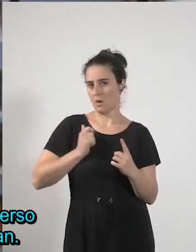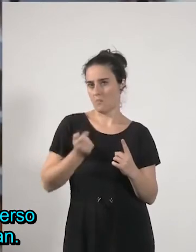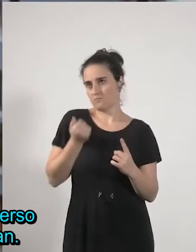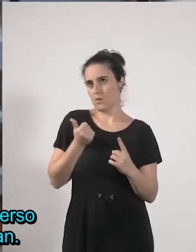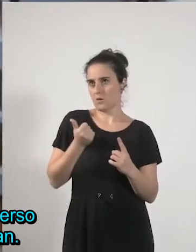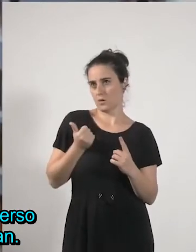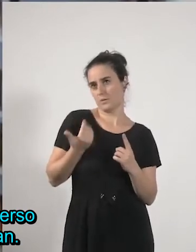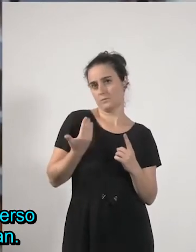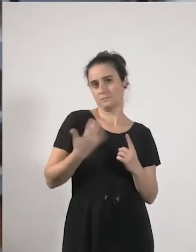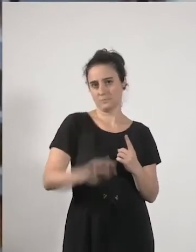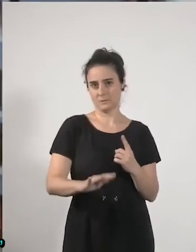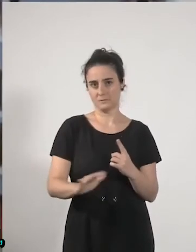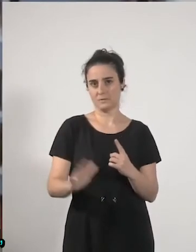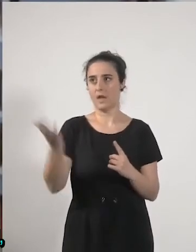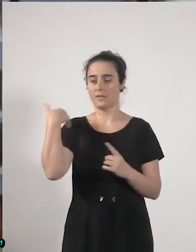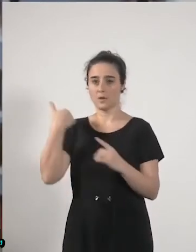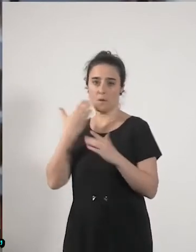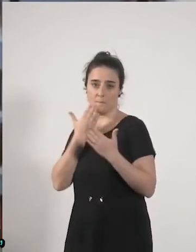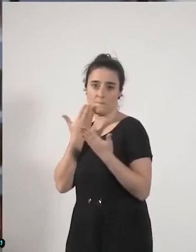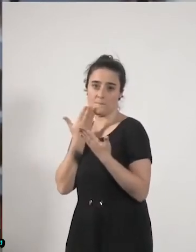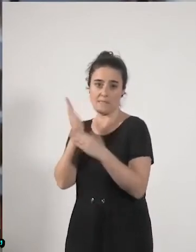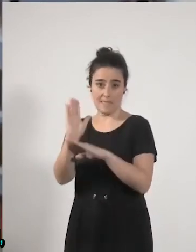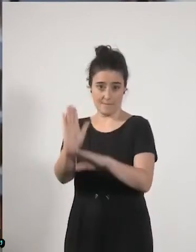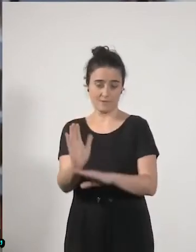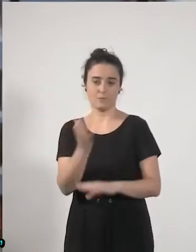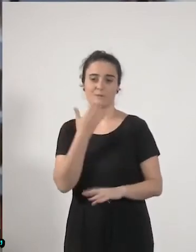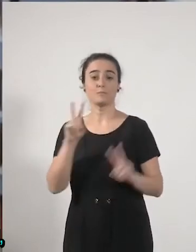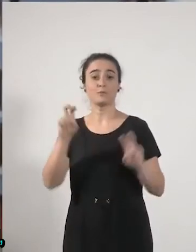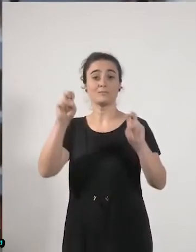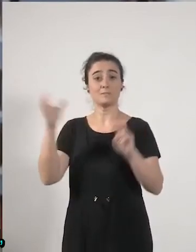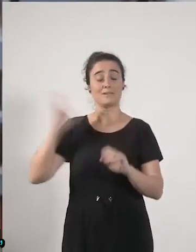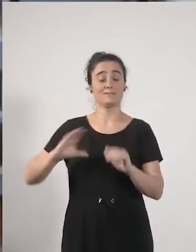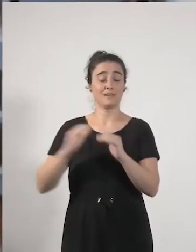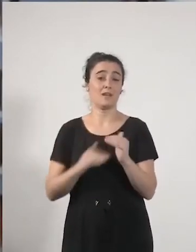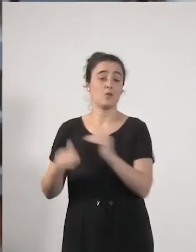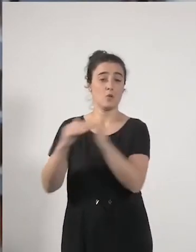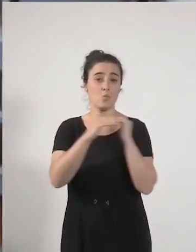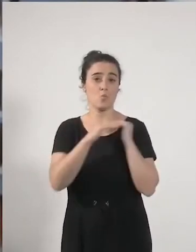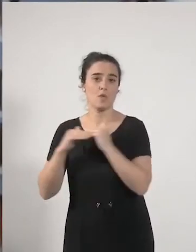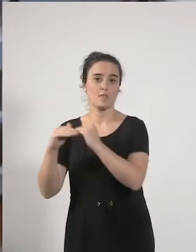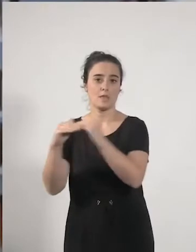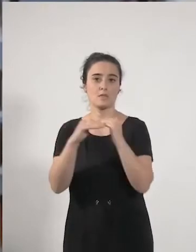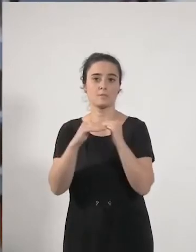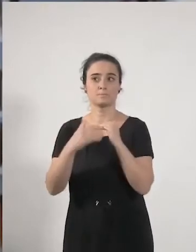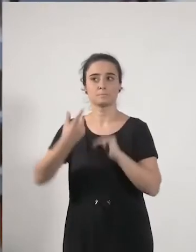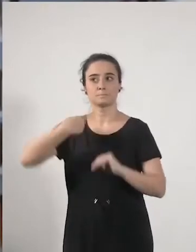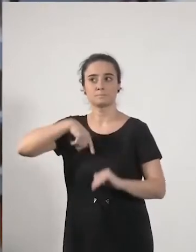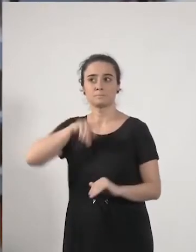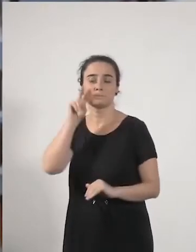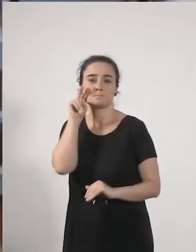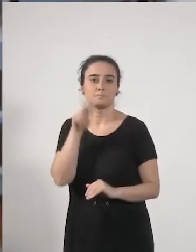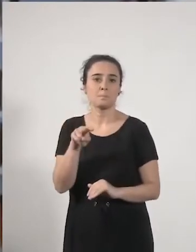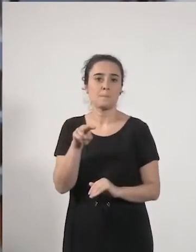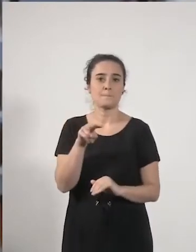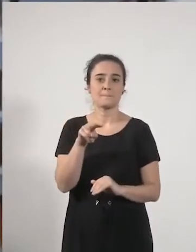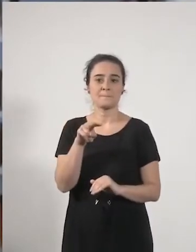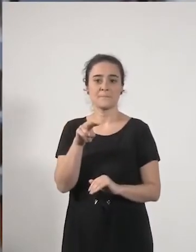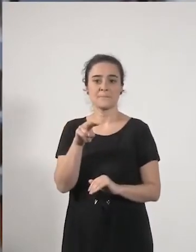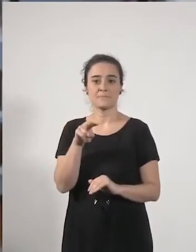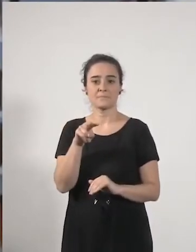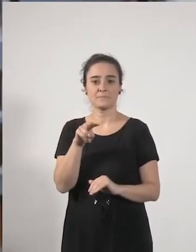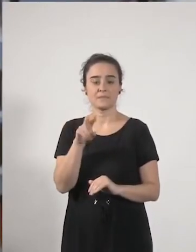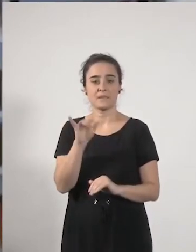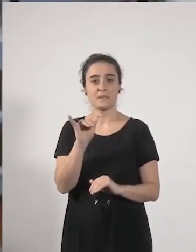los planteamientos que se hacían por ejemplo en el tema de la igualdad salarial lo que estamos viendo es que hay muchas